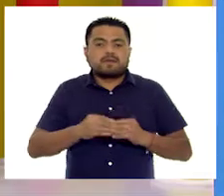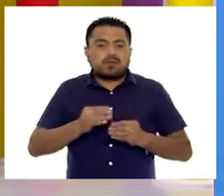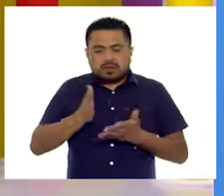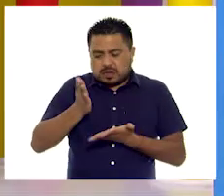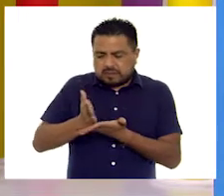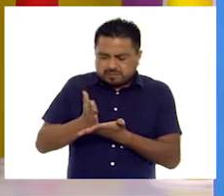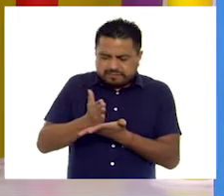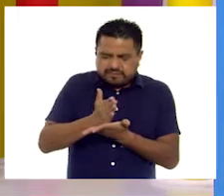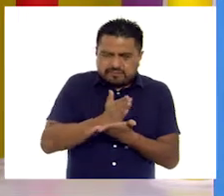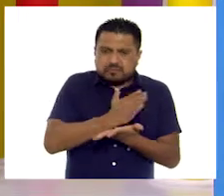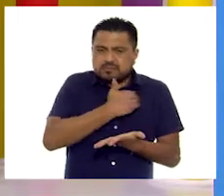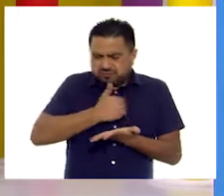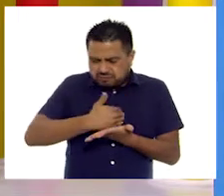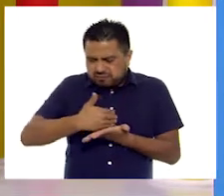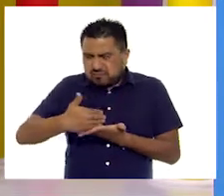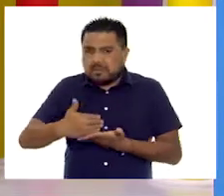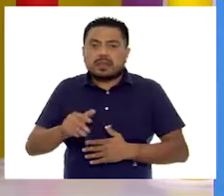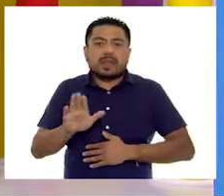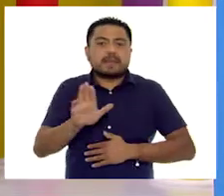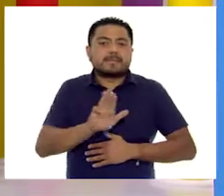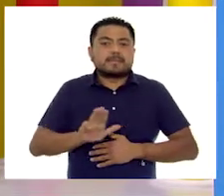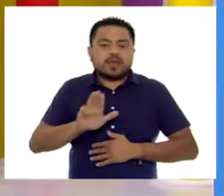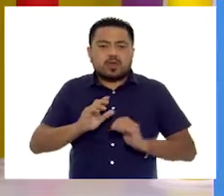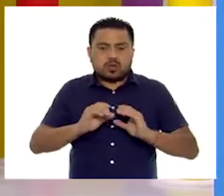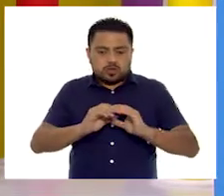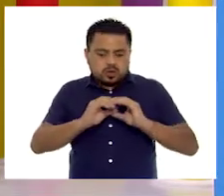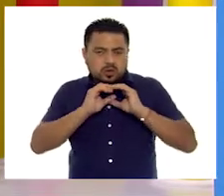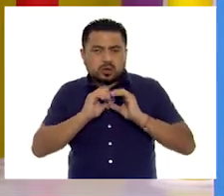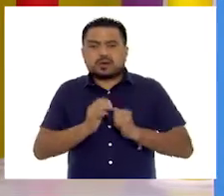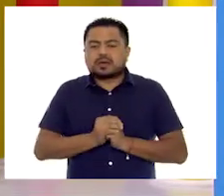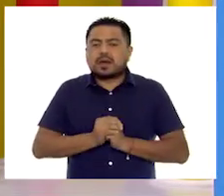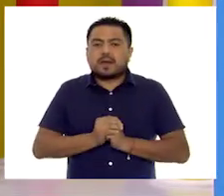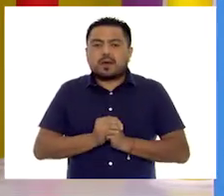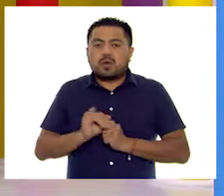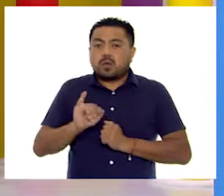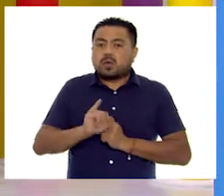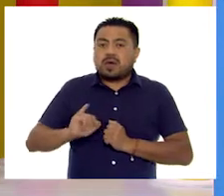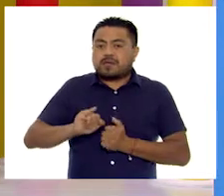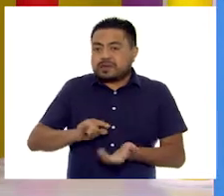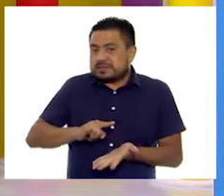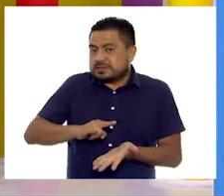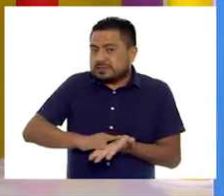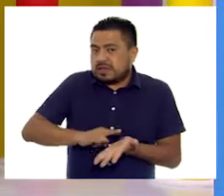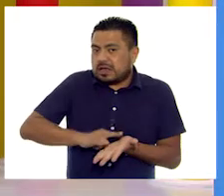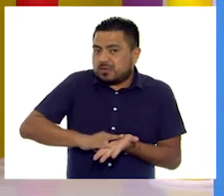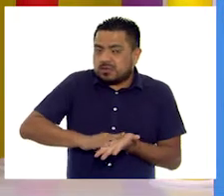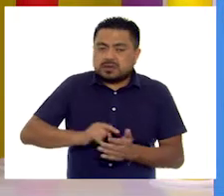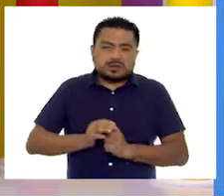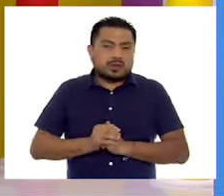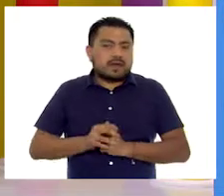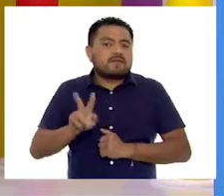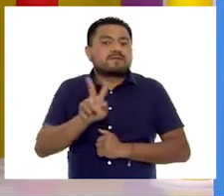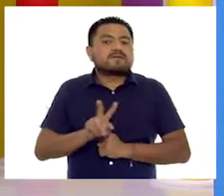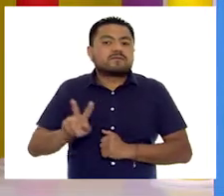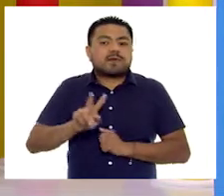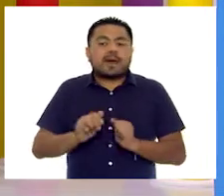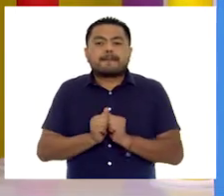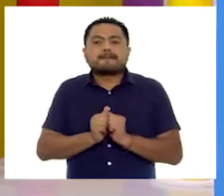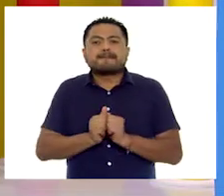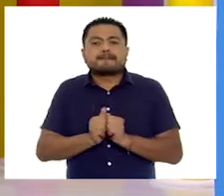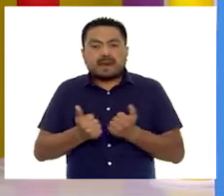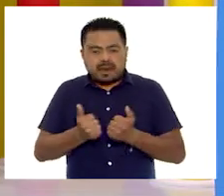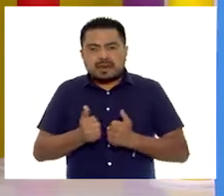picada. Fruta picada. Miércoles torta. Ok. Jueves sándwich y el viernes pan